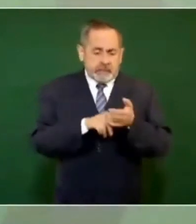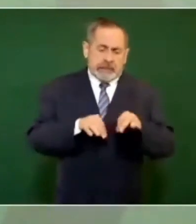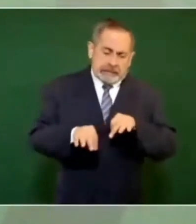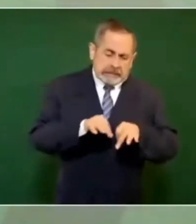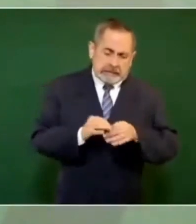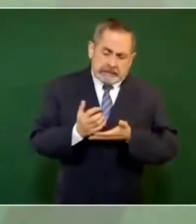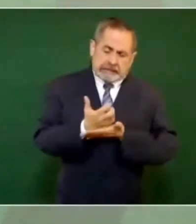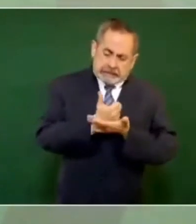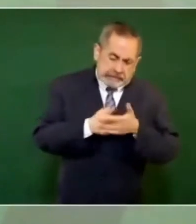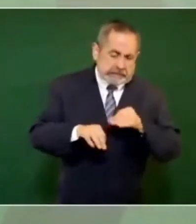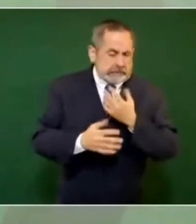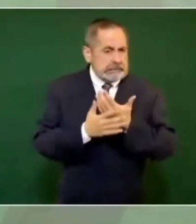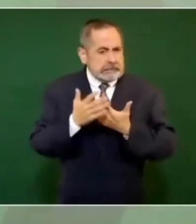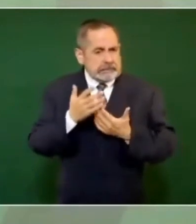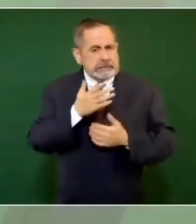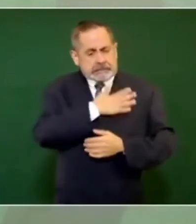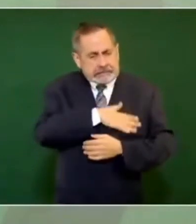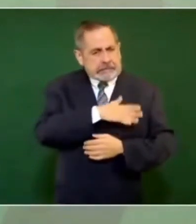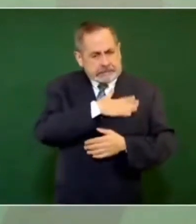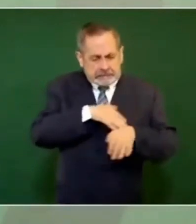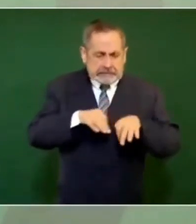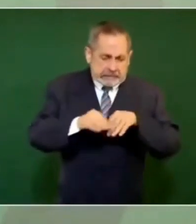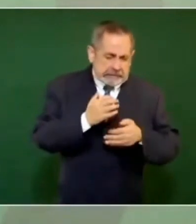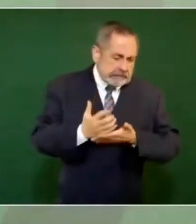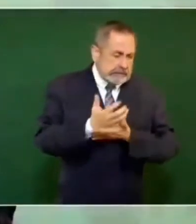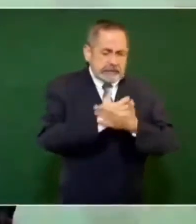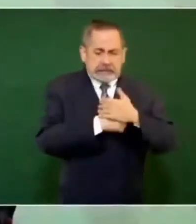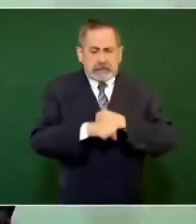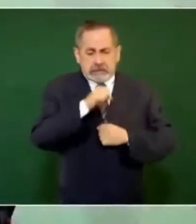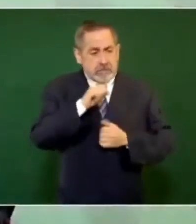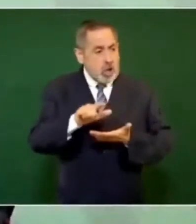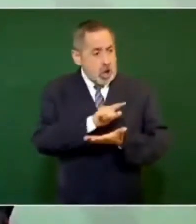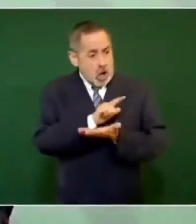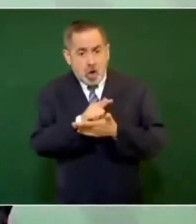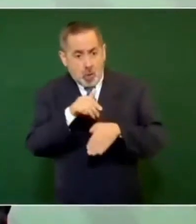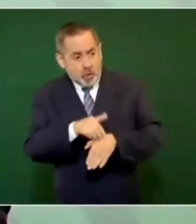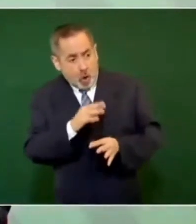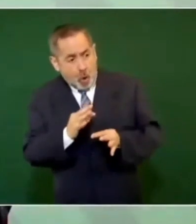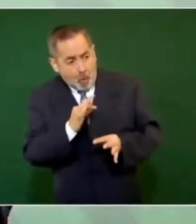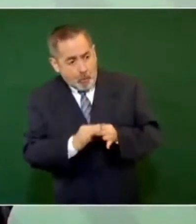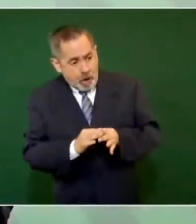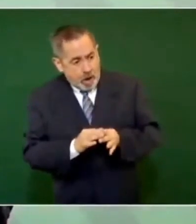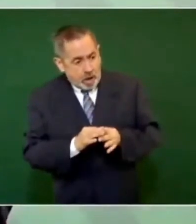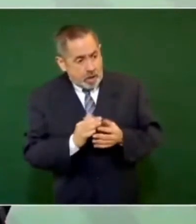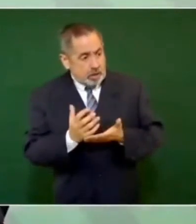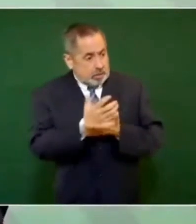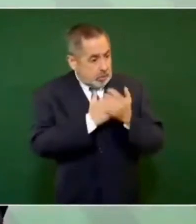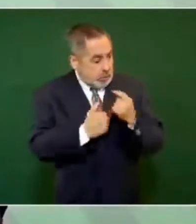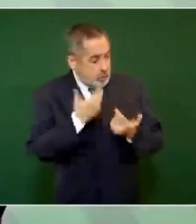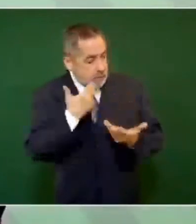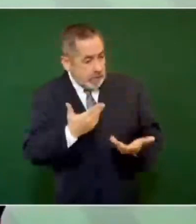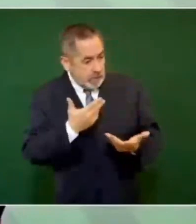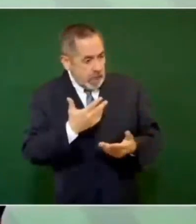trabajo con esfuerzo de conformidad con la ley, merecen respeto,